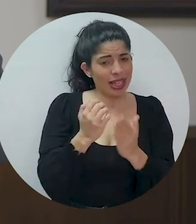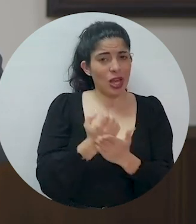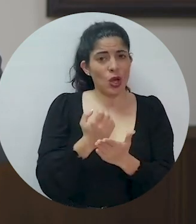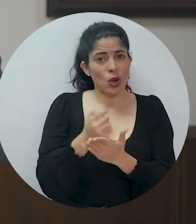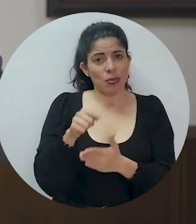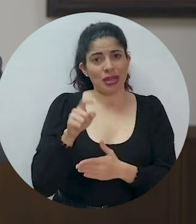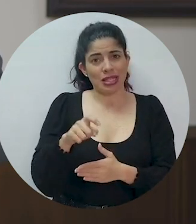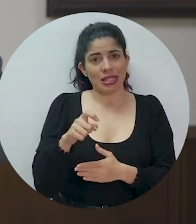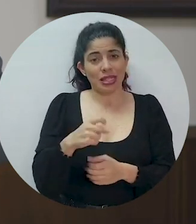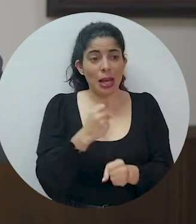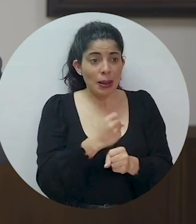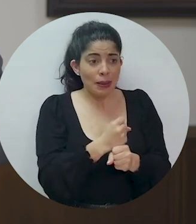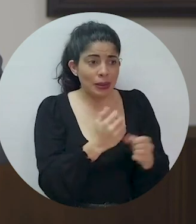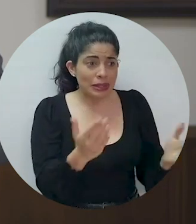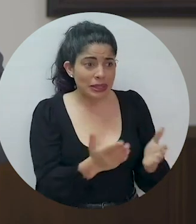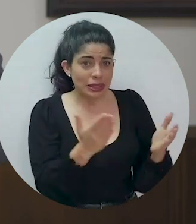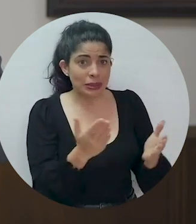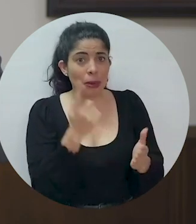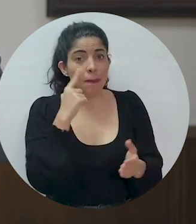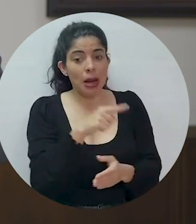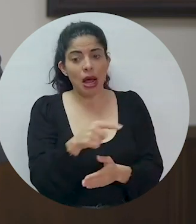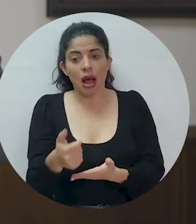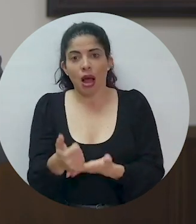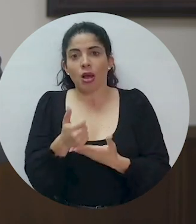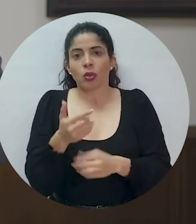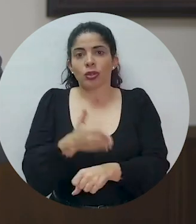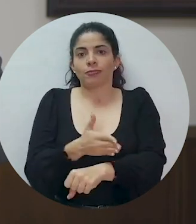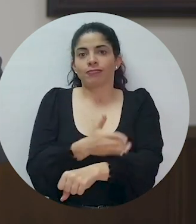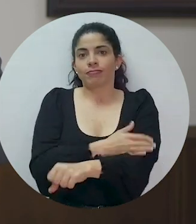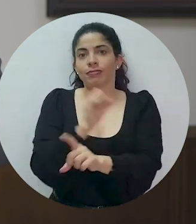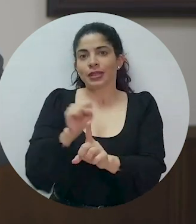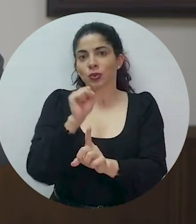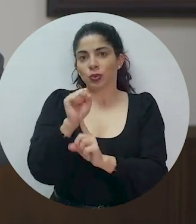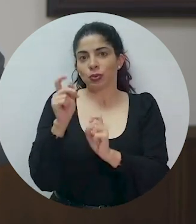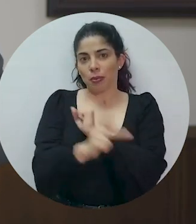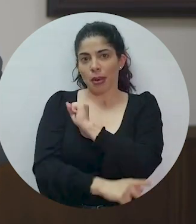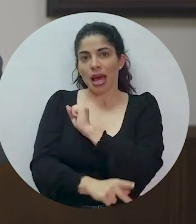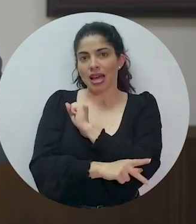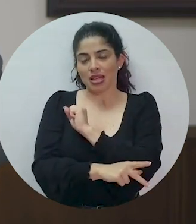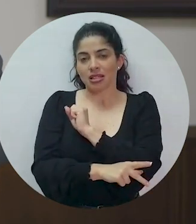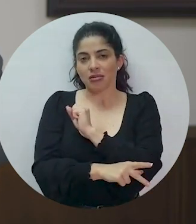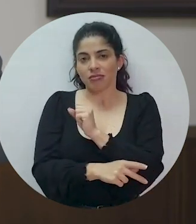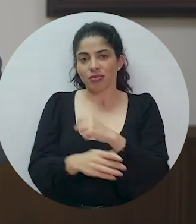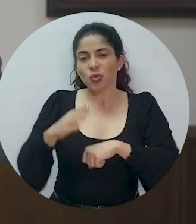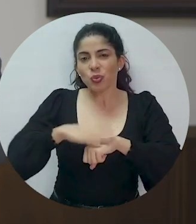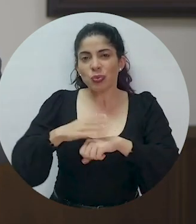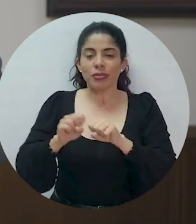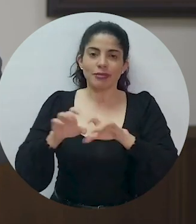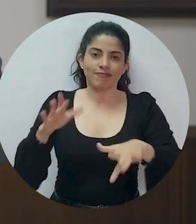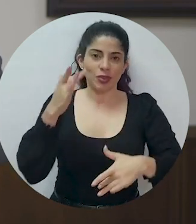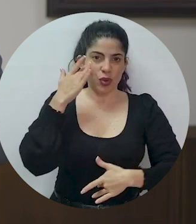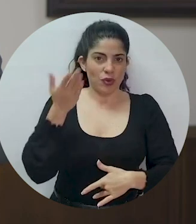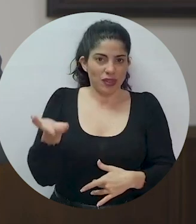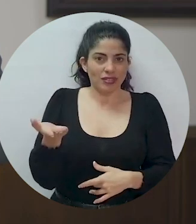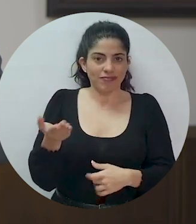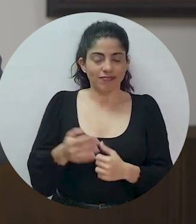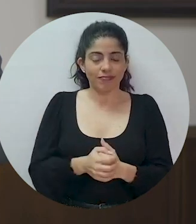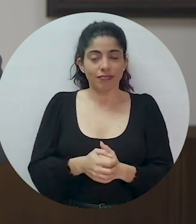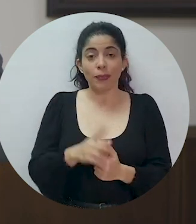económica y activar el empleo para mejorar la situación del país generada por el COVID-19.